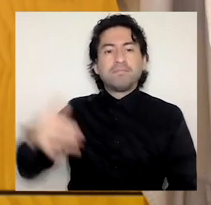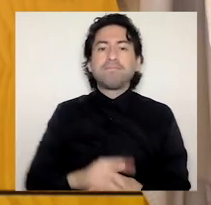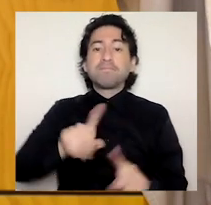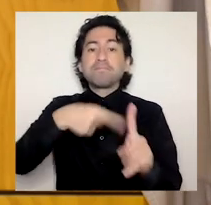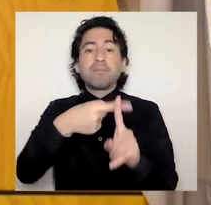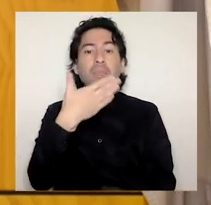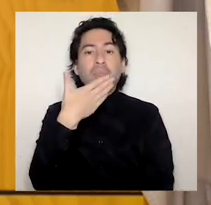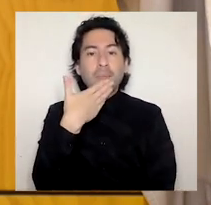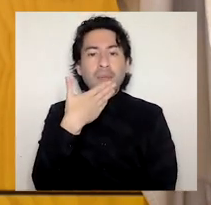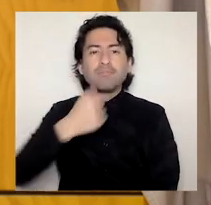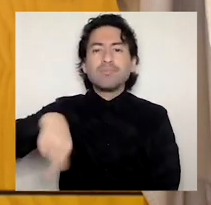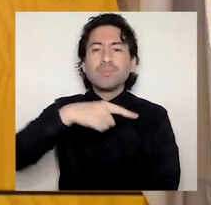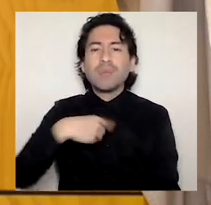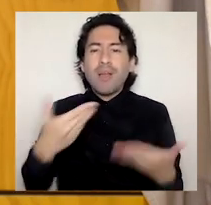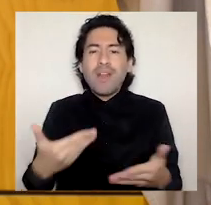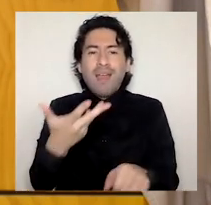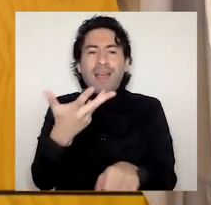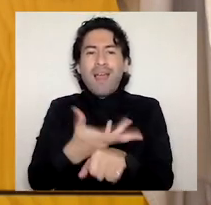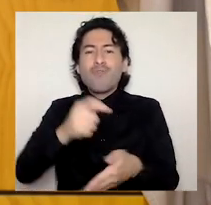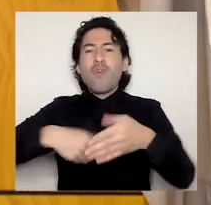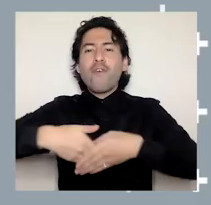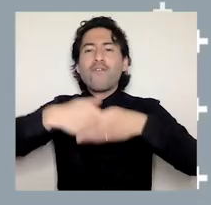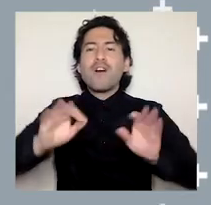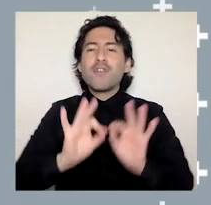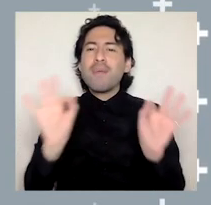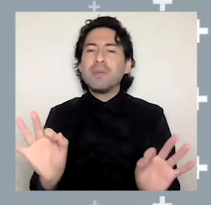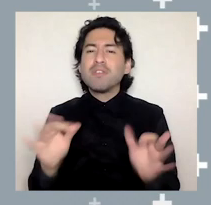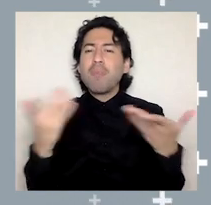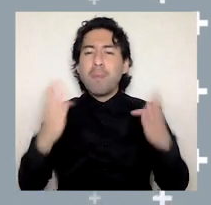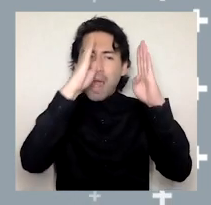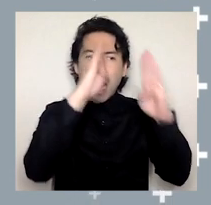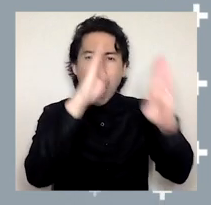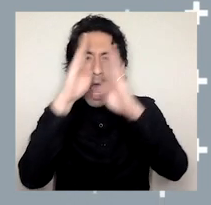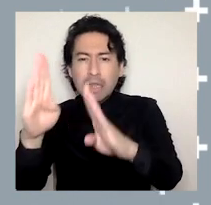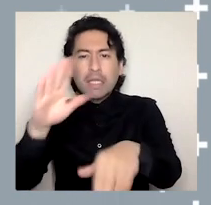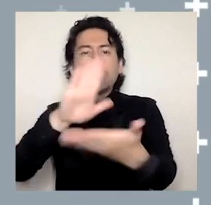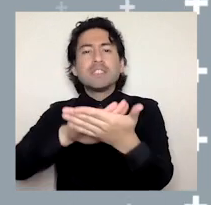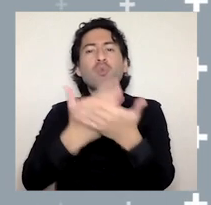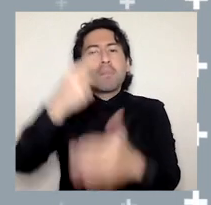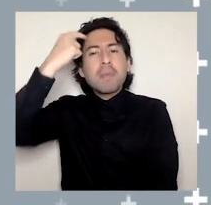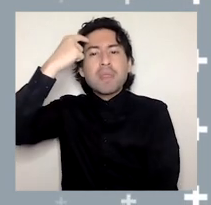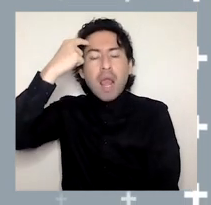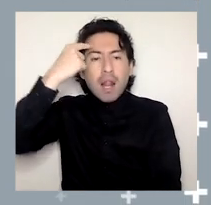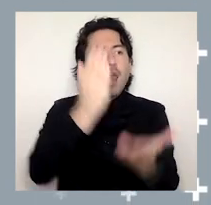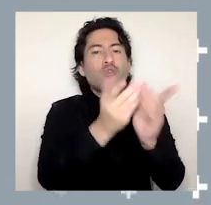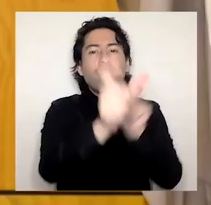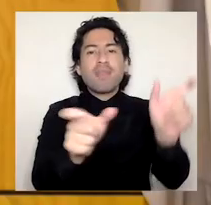un convenio específico para atender salud mental estudiantil, celebrado con la Municipalidad de Concepción.